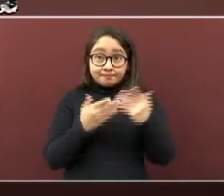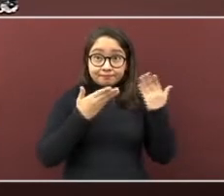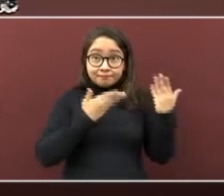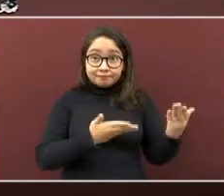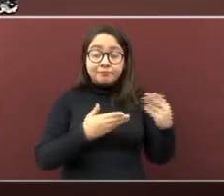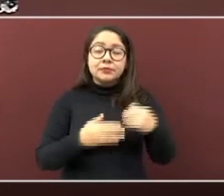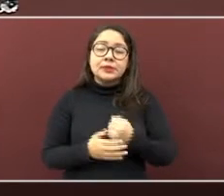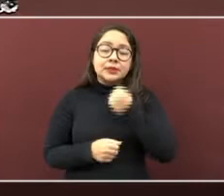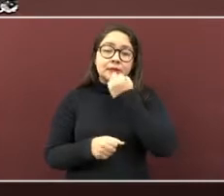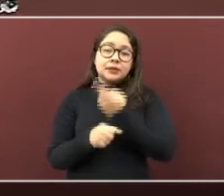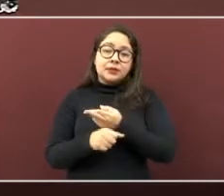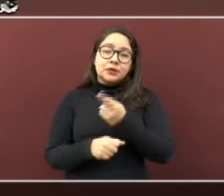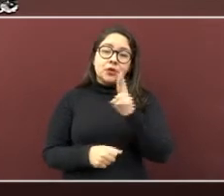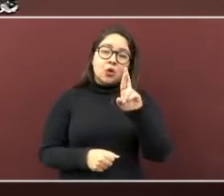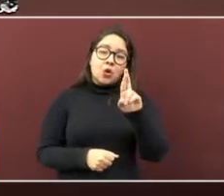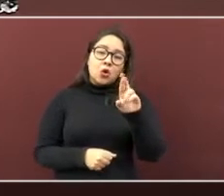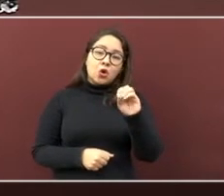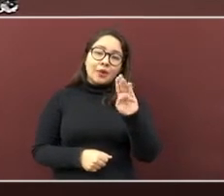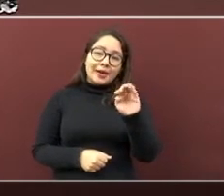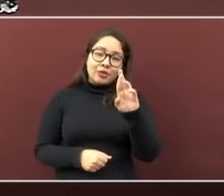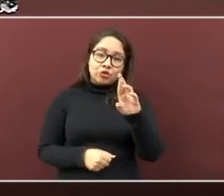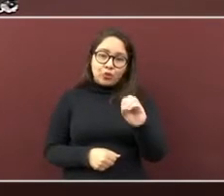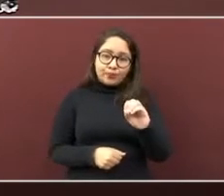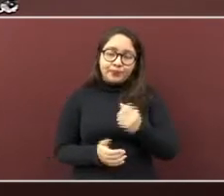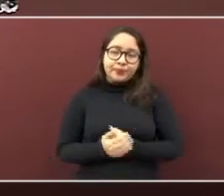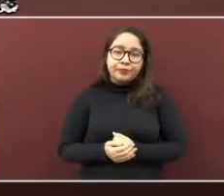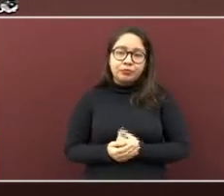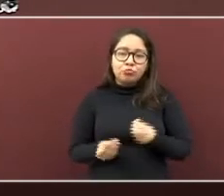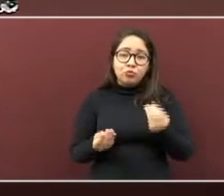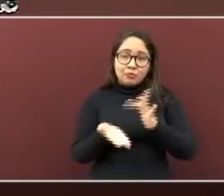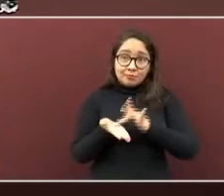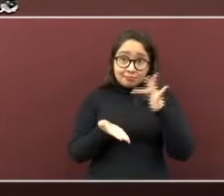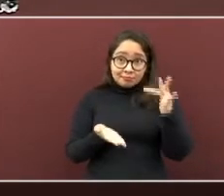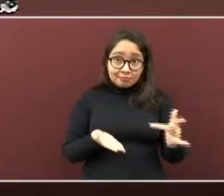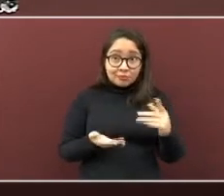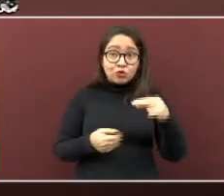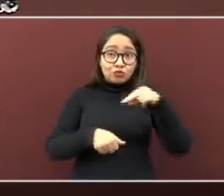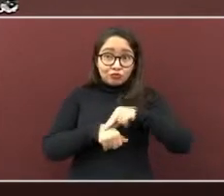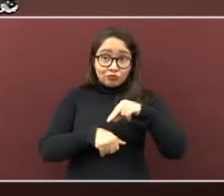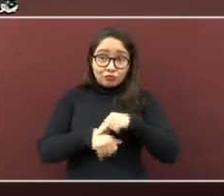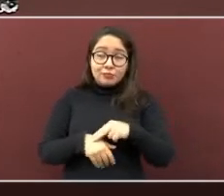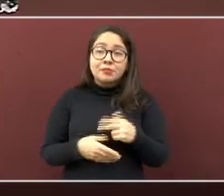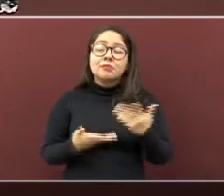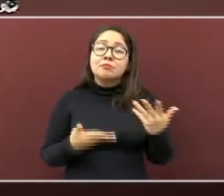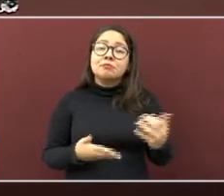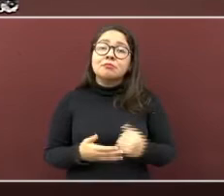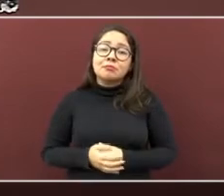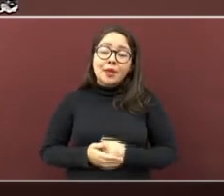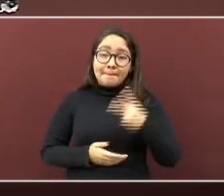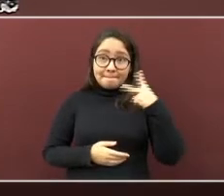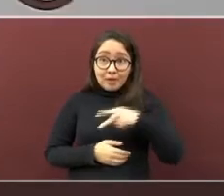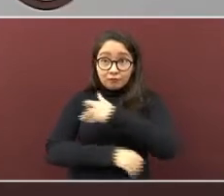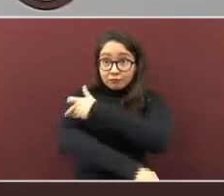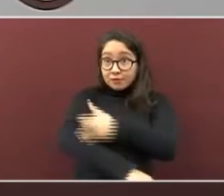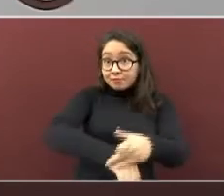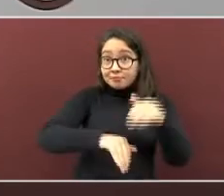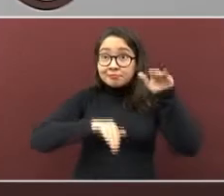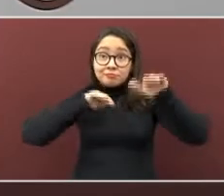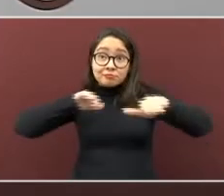cedo la voz al doctor Roberto Ramos Salor. Muchísimas gracias, doctor. Familia Veracruzana,